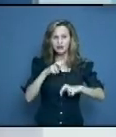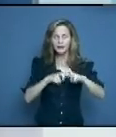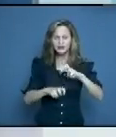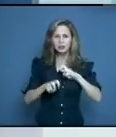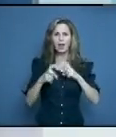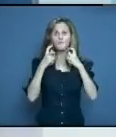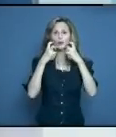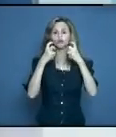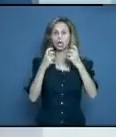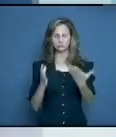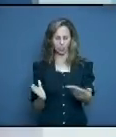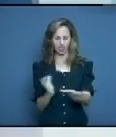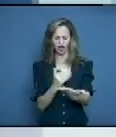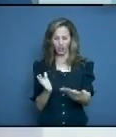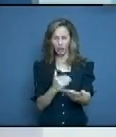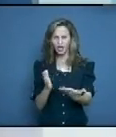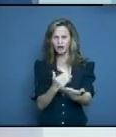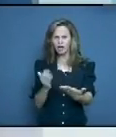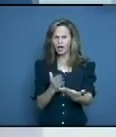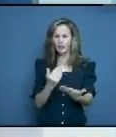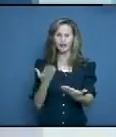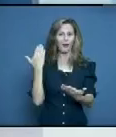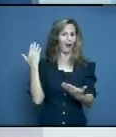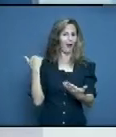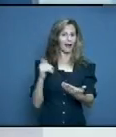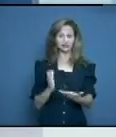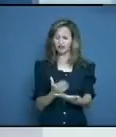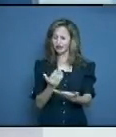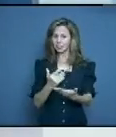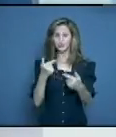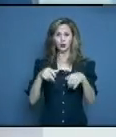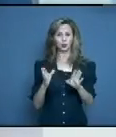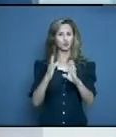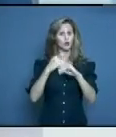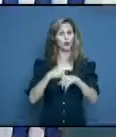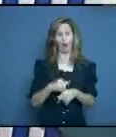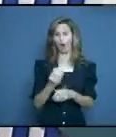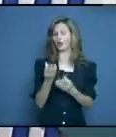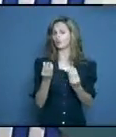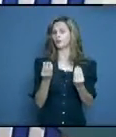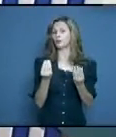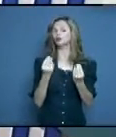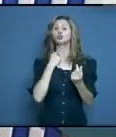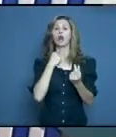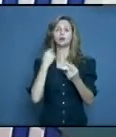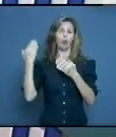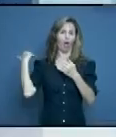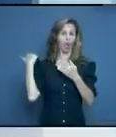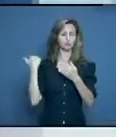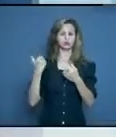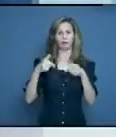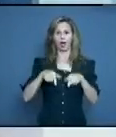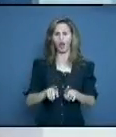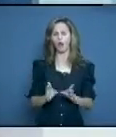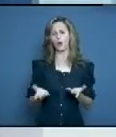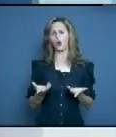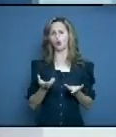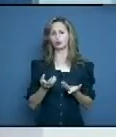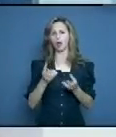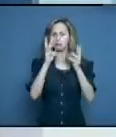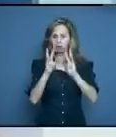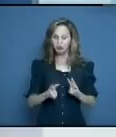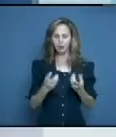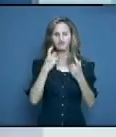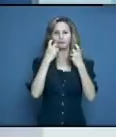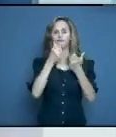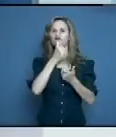que buscar libros, revistas, lo que hubiera en aquella época. Hace muchos años, no voy a decir cuándo. No, no lo digo. lo digo. Pero bueno, lo que